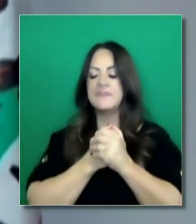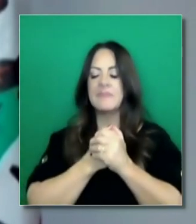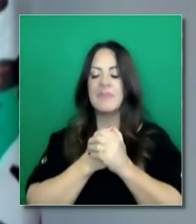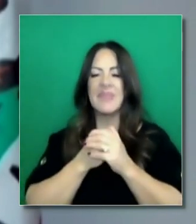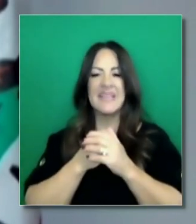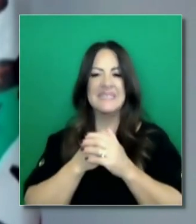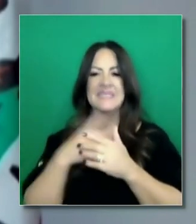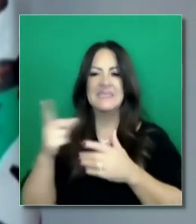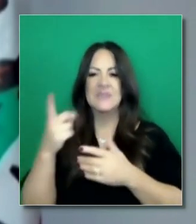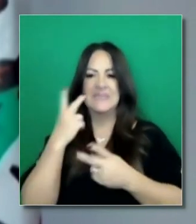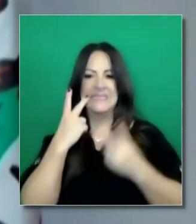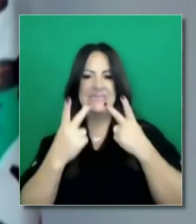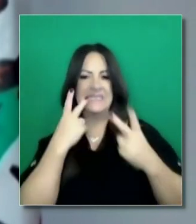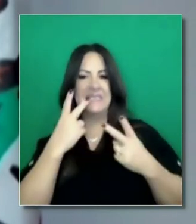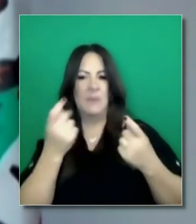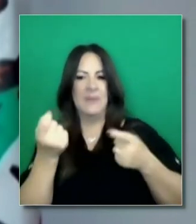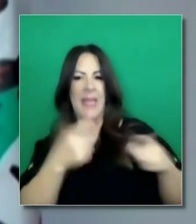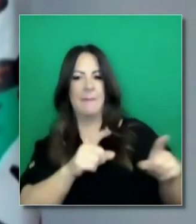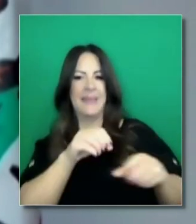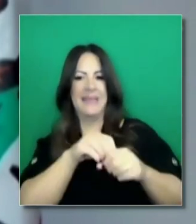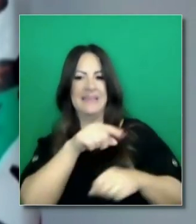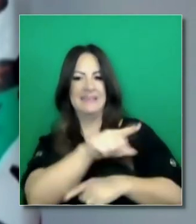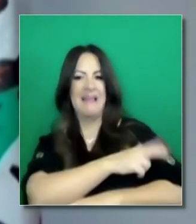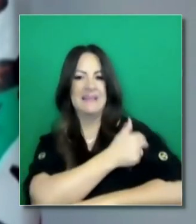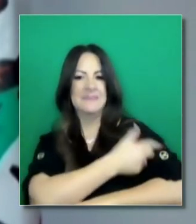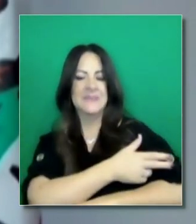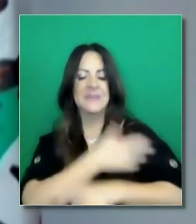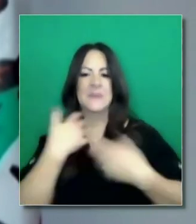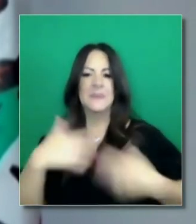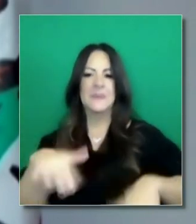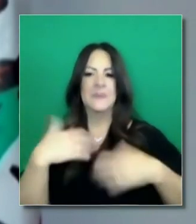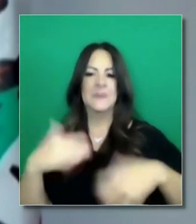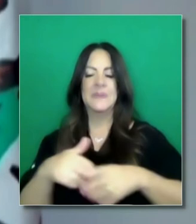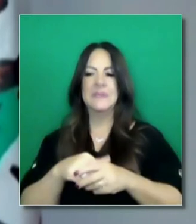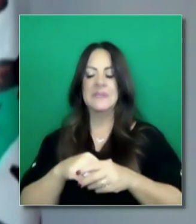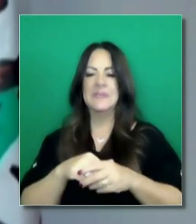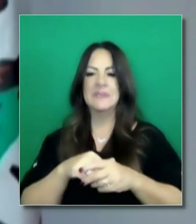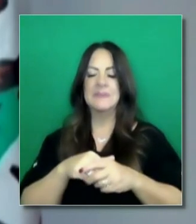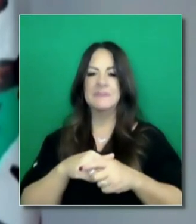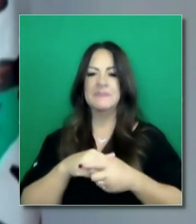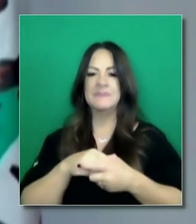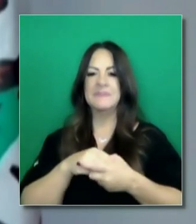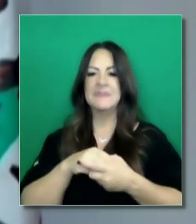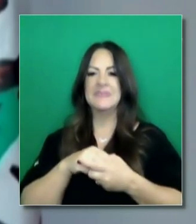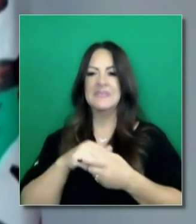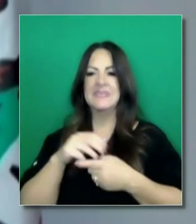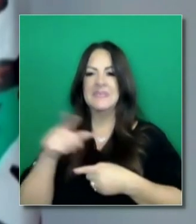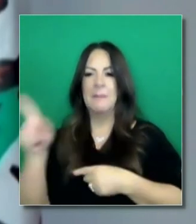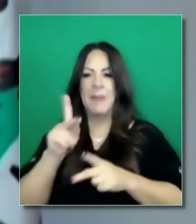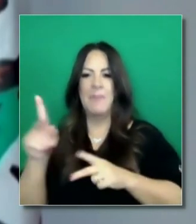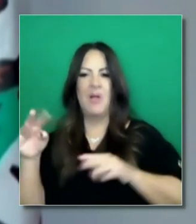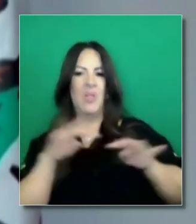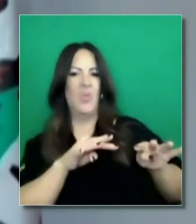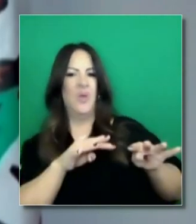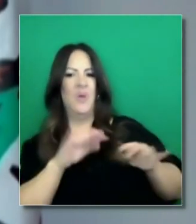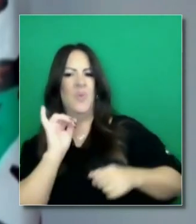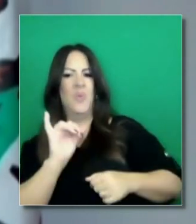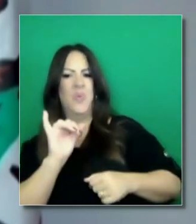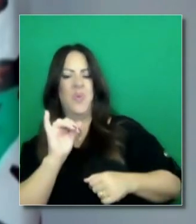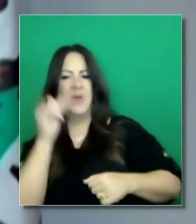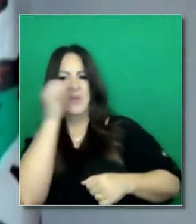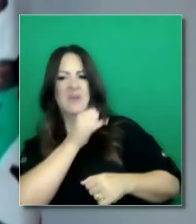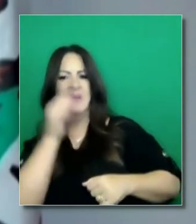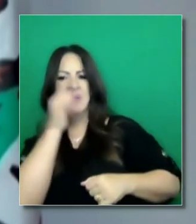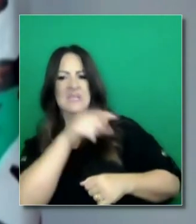también las personas verdaderamente están impactados por lo que ven en los hospitales. Ellos están pensando bien,